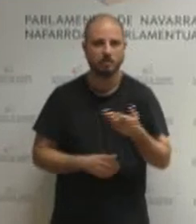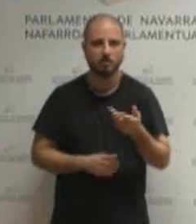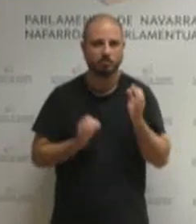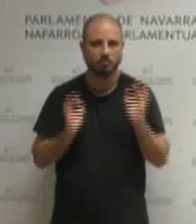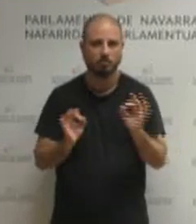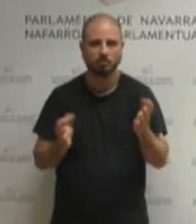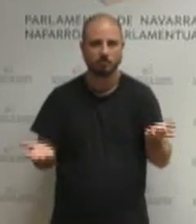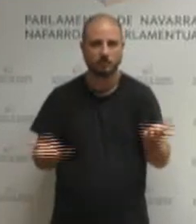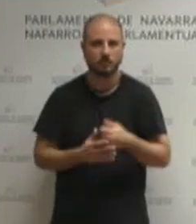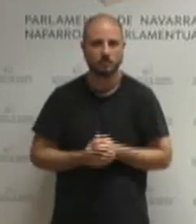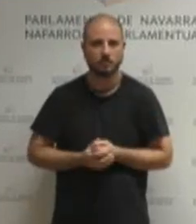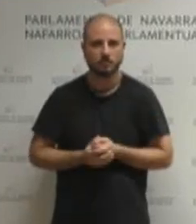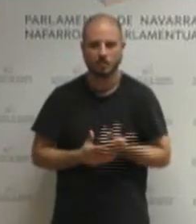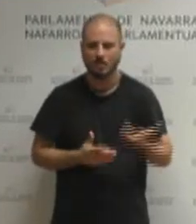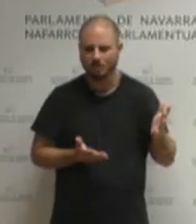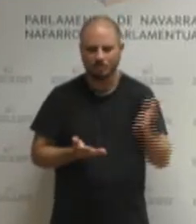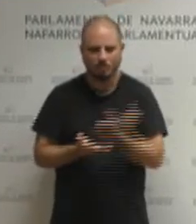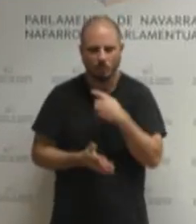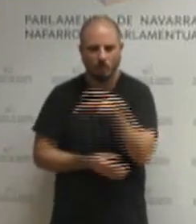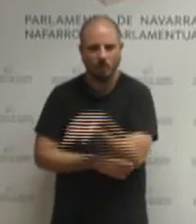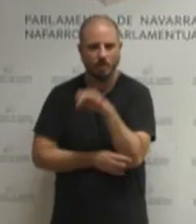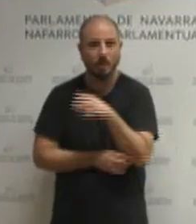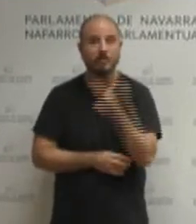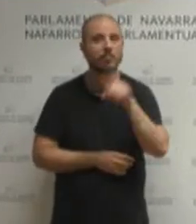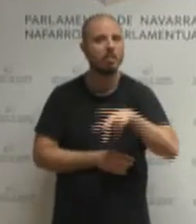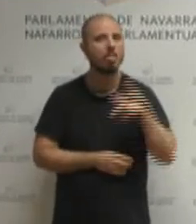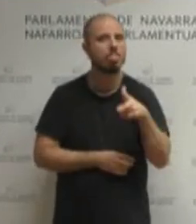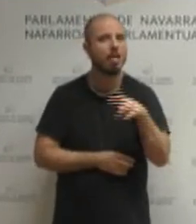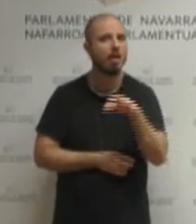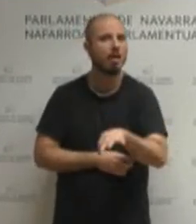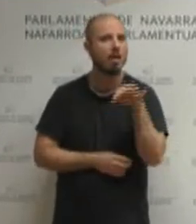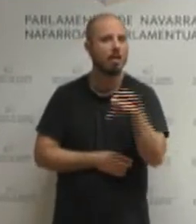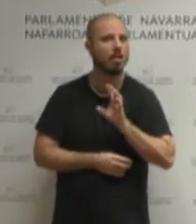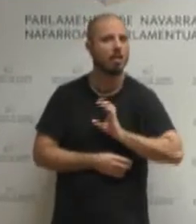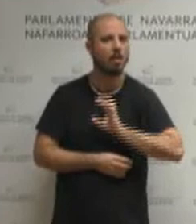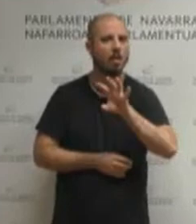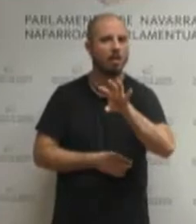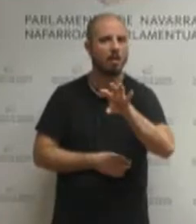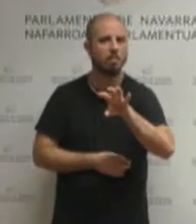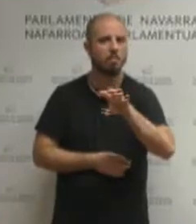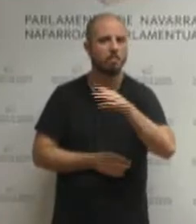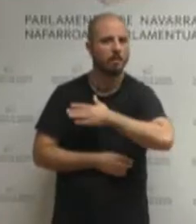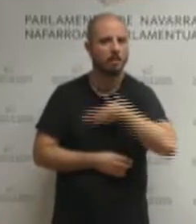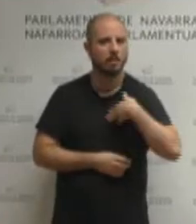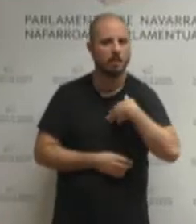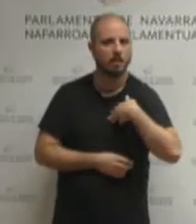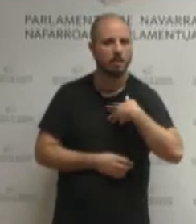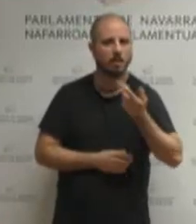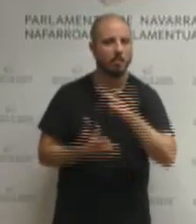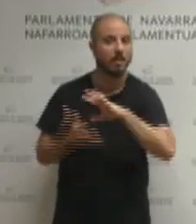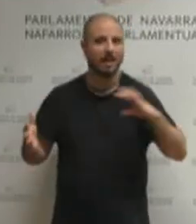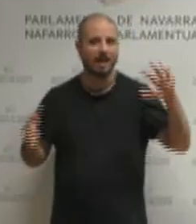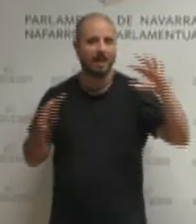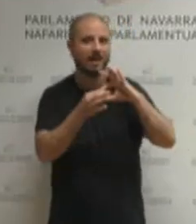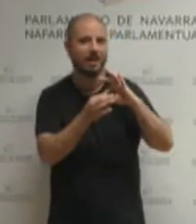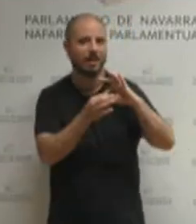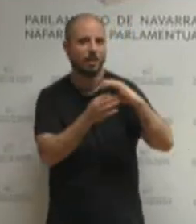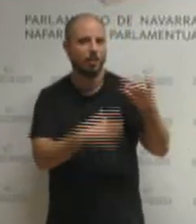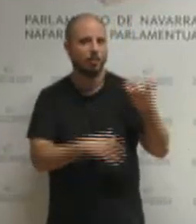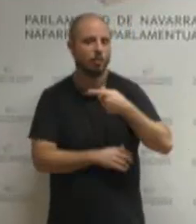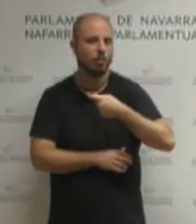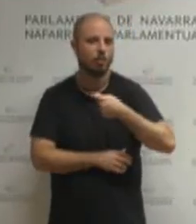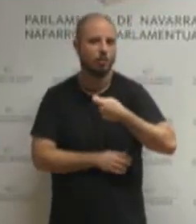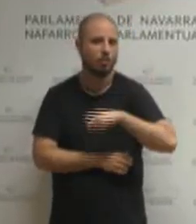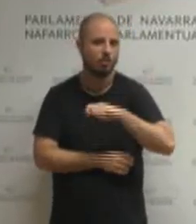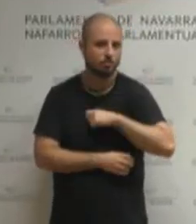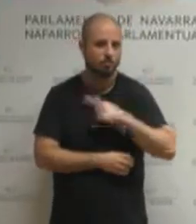estaduarekin eta baita euskal herriko gainontzeko lurraldeekin izan behar dugun arremana miesker miesker